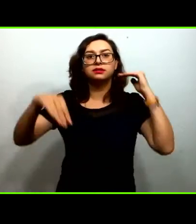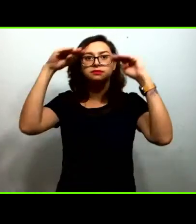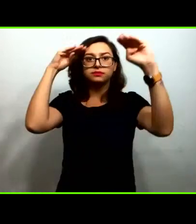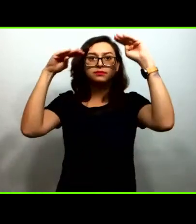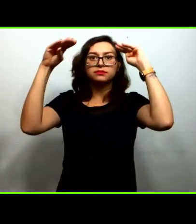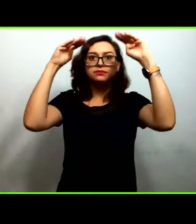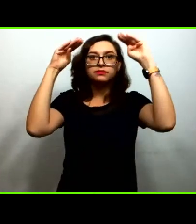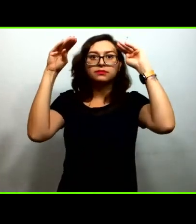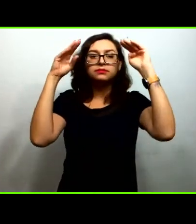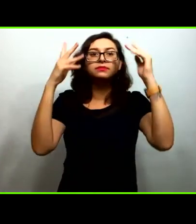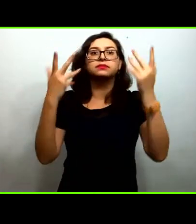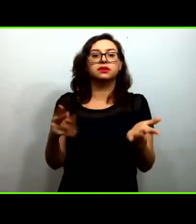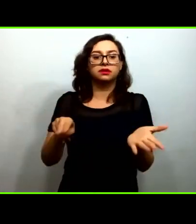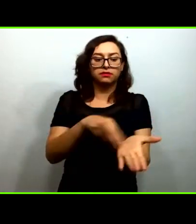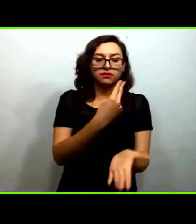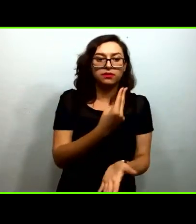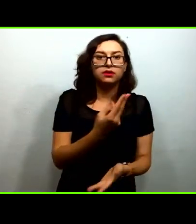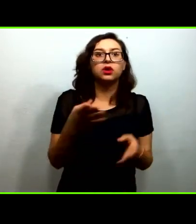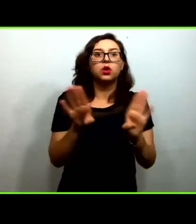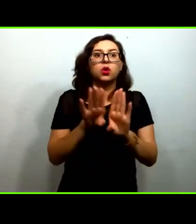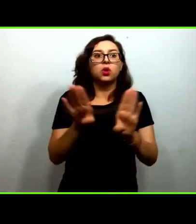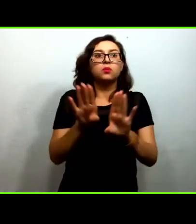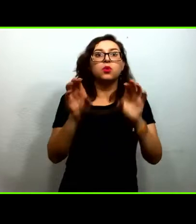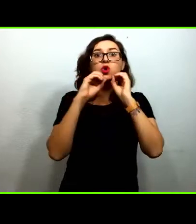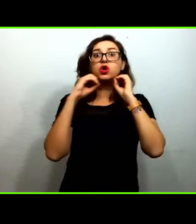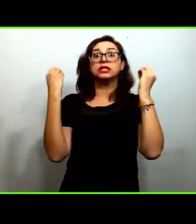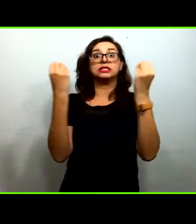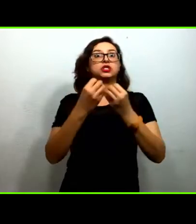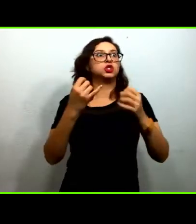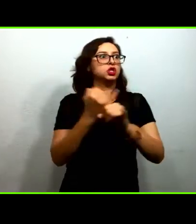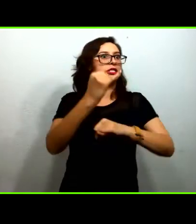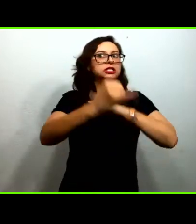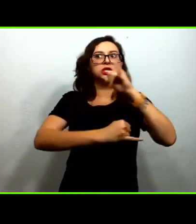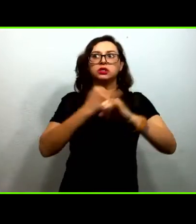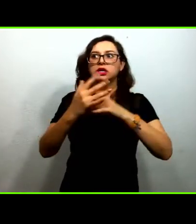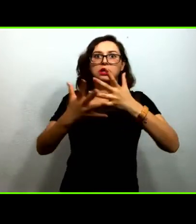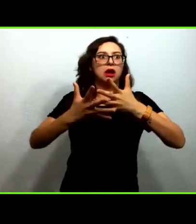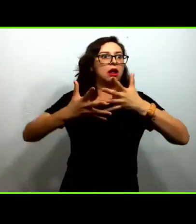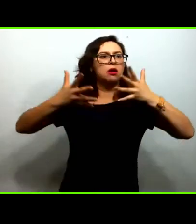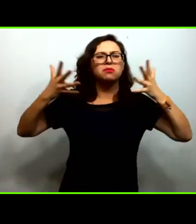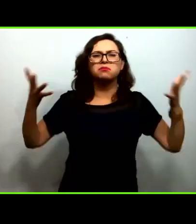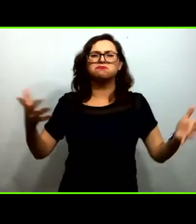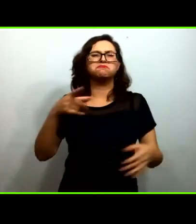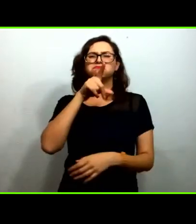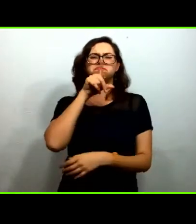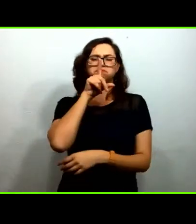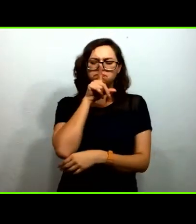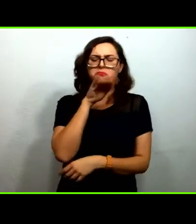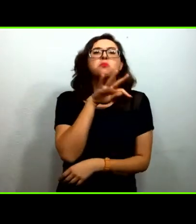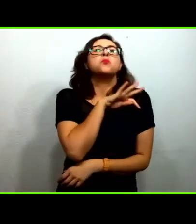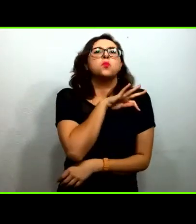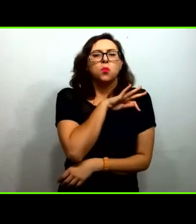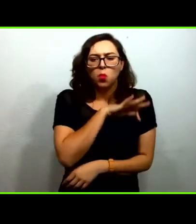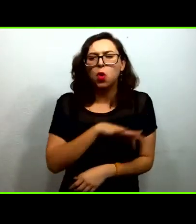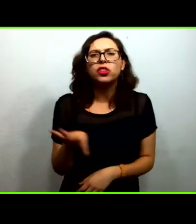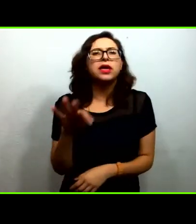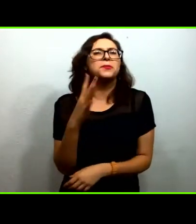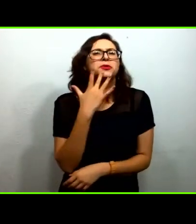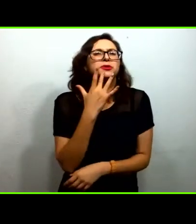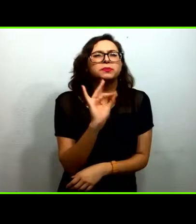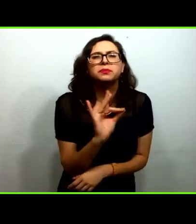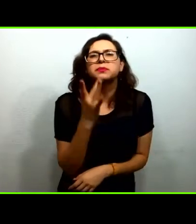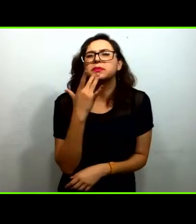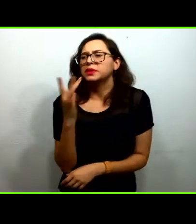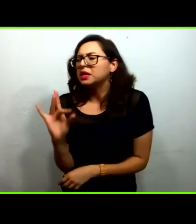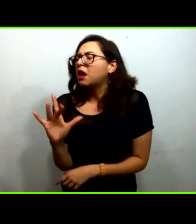firma con grandes organizaciones organismos internacionales multilaterales aquí podemos hacer pequeñas alianzas